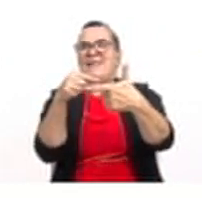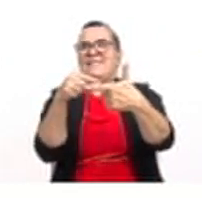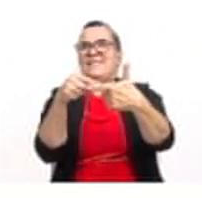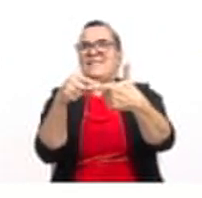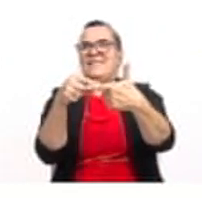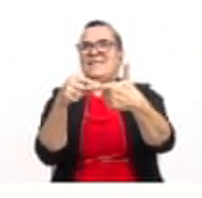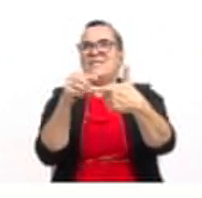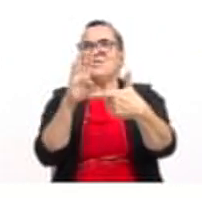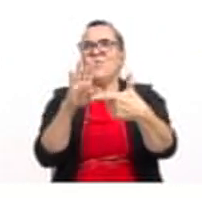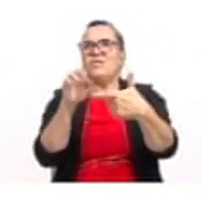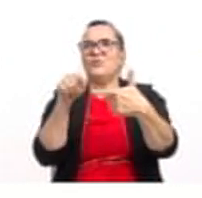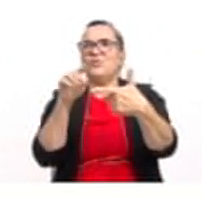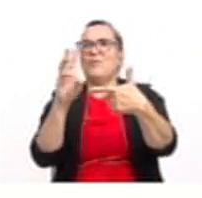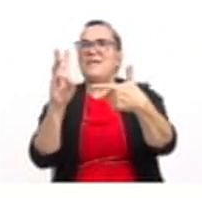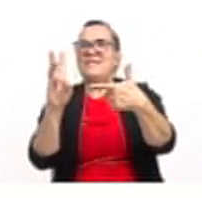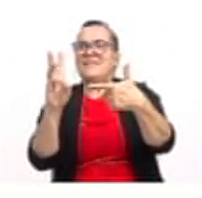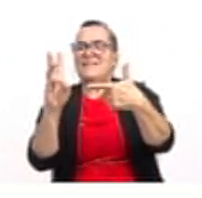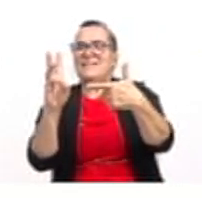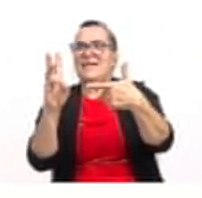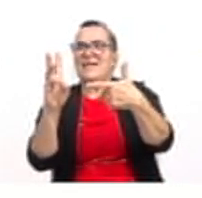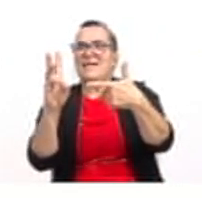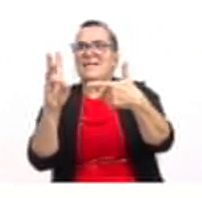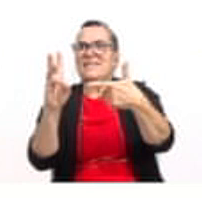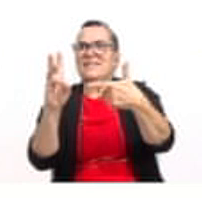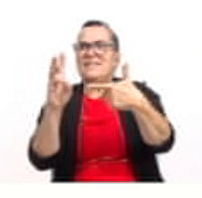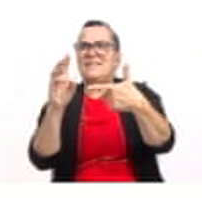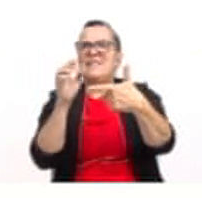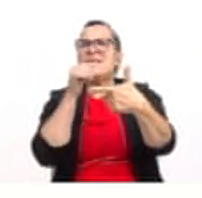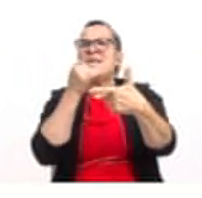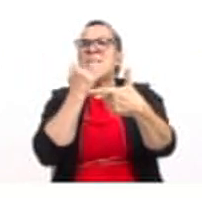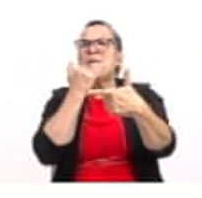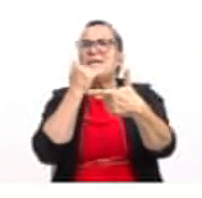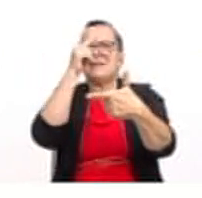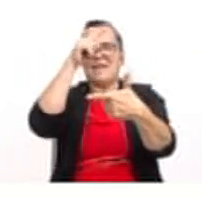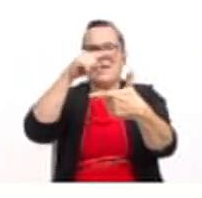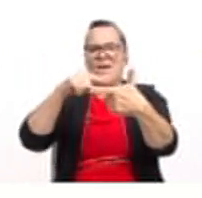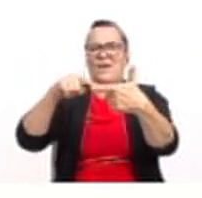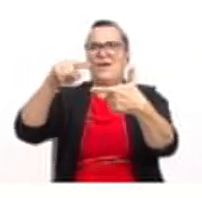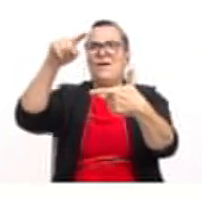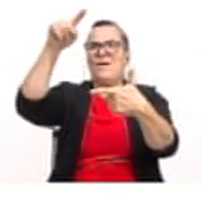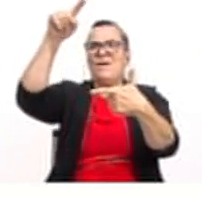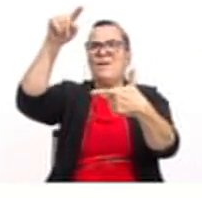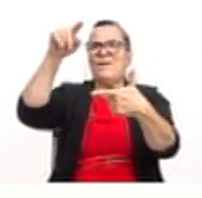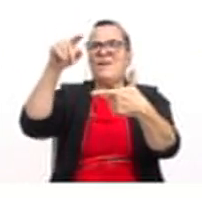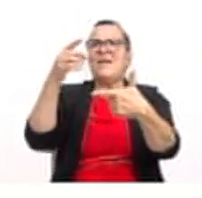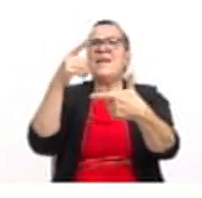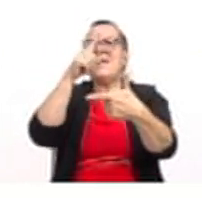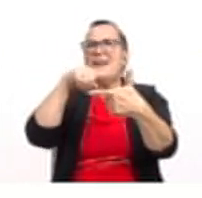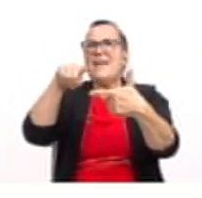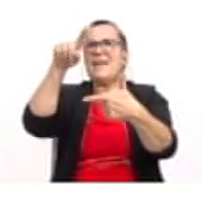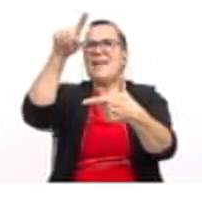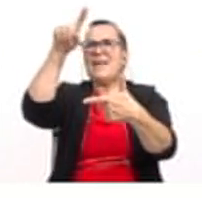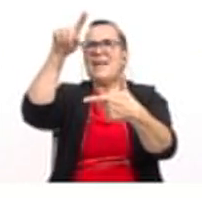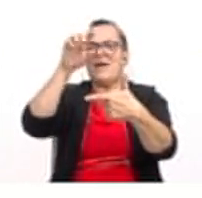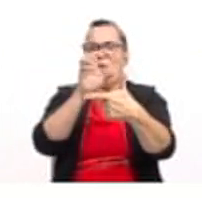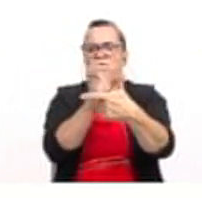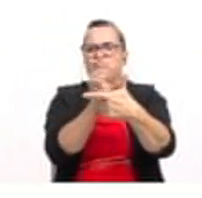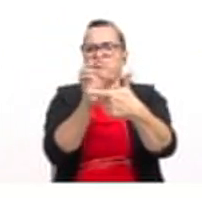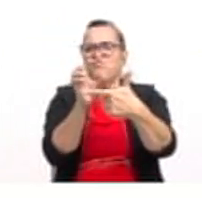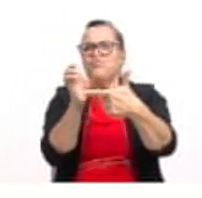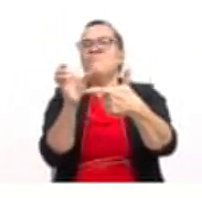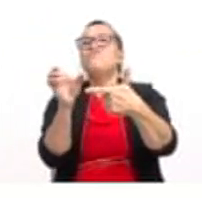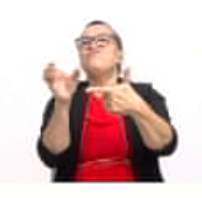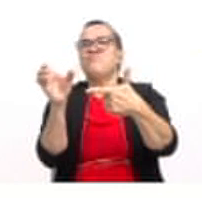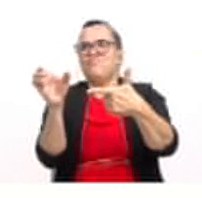4,6. ¿Y la parábola? ¿Qué pasa con la parábola? ¿Qué efecto nos produce este valor? Muy